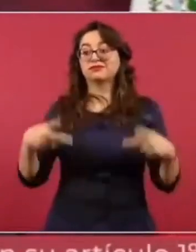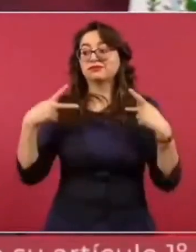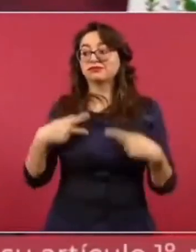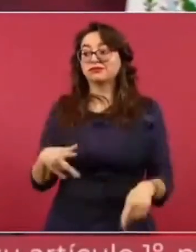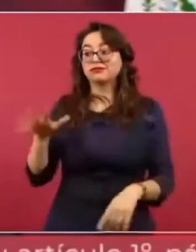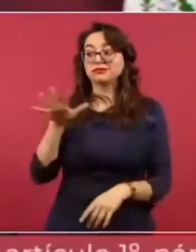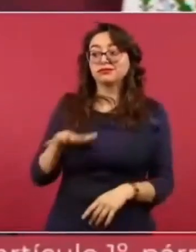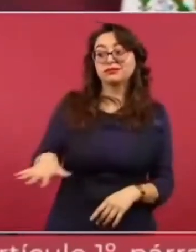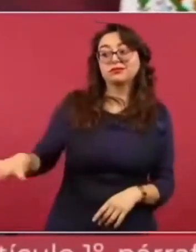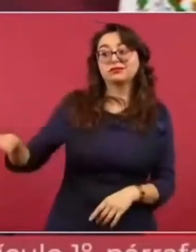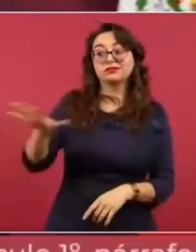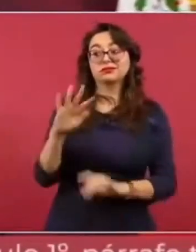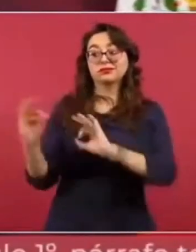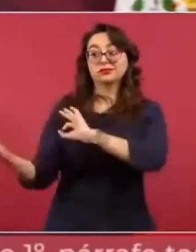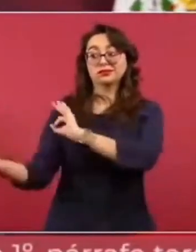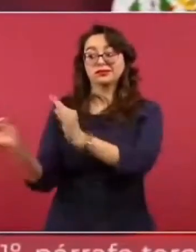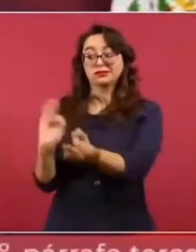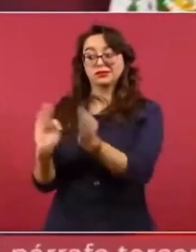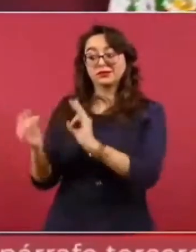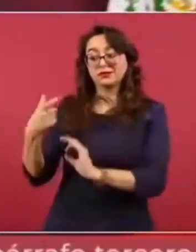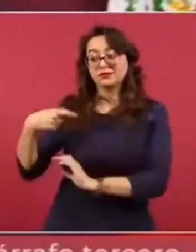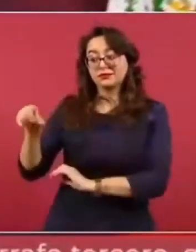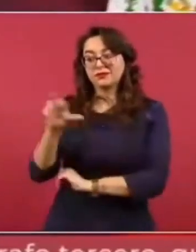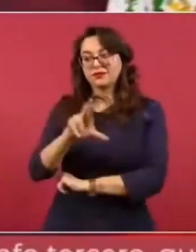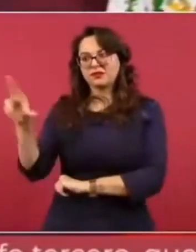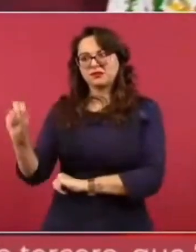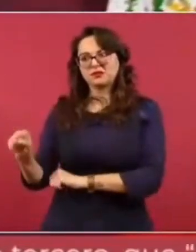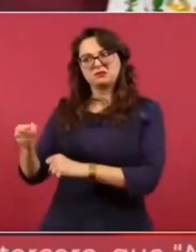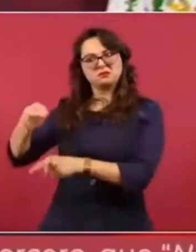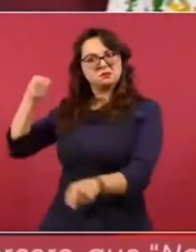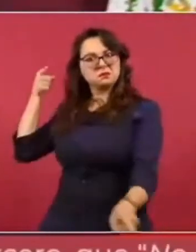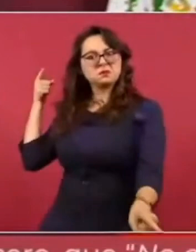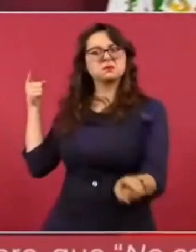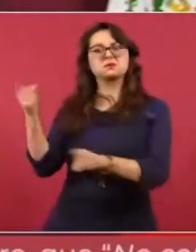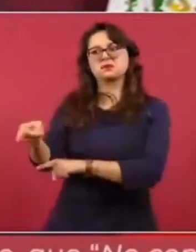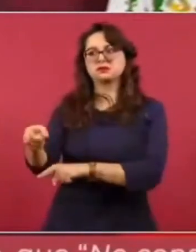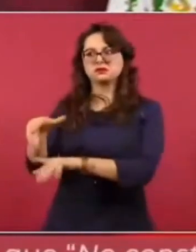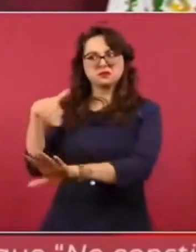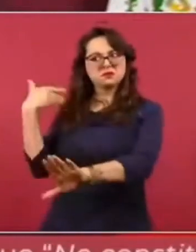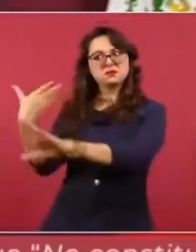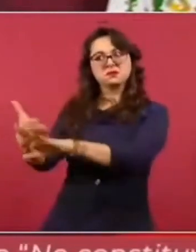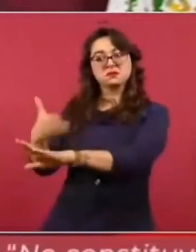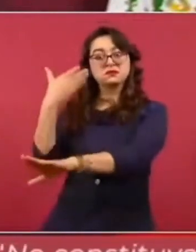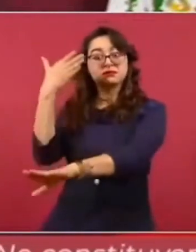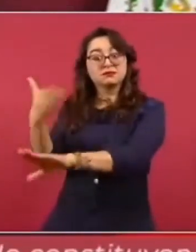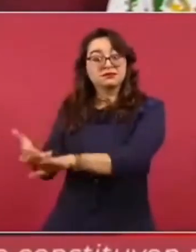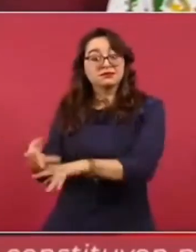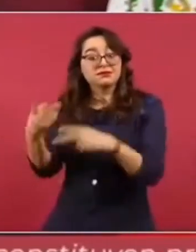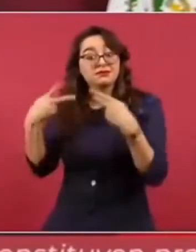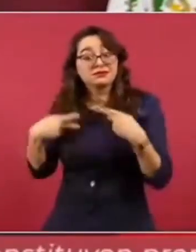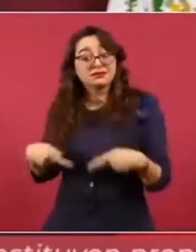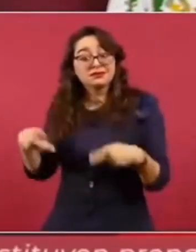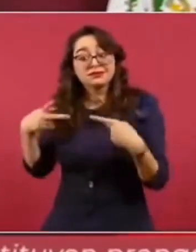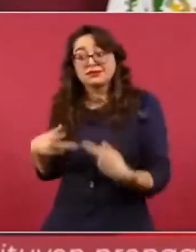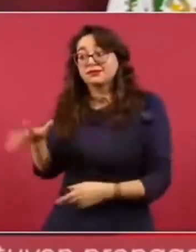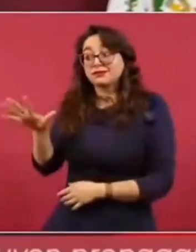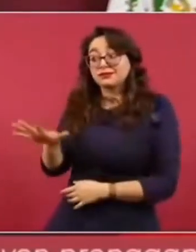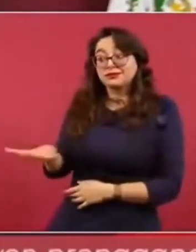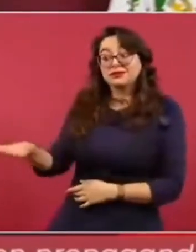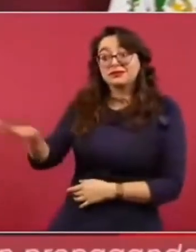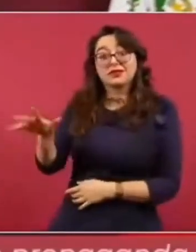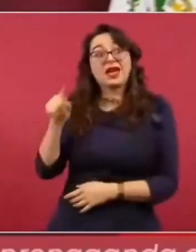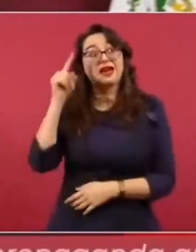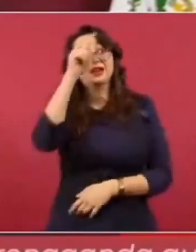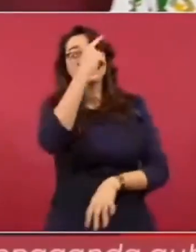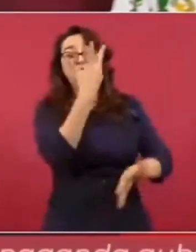por los destrozos ambientales causados en México.